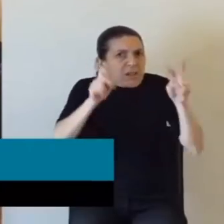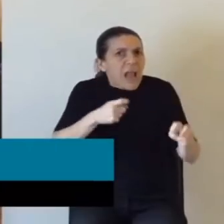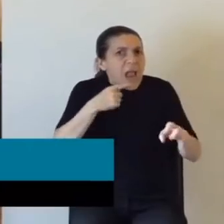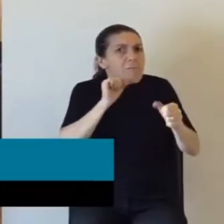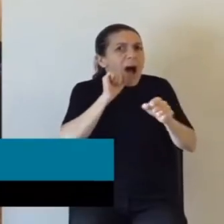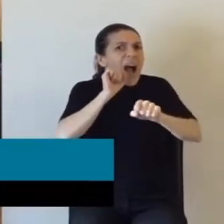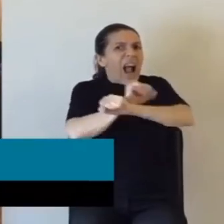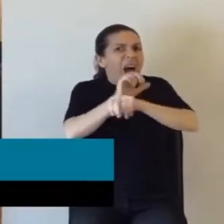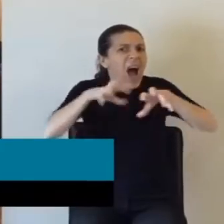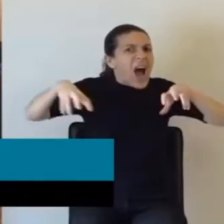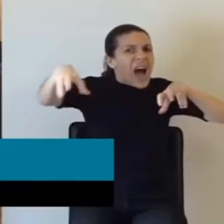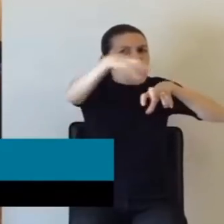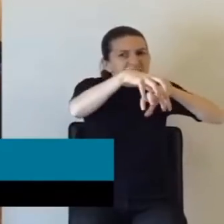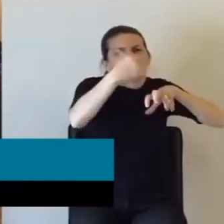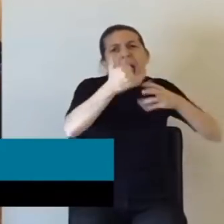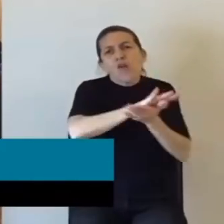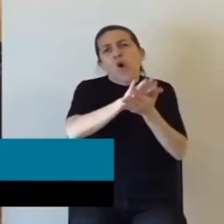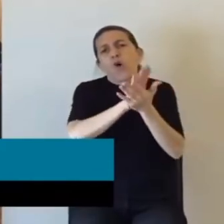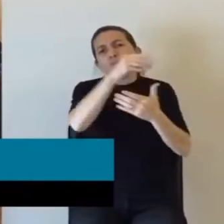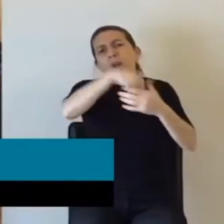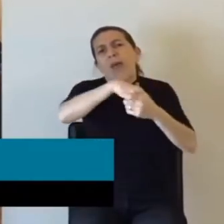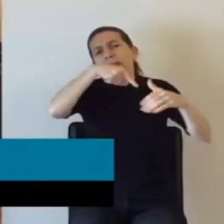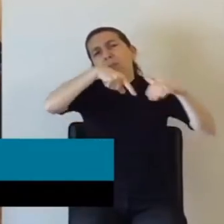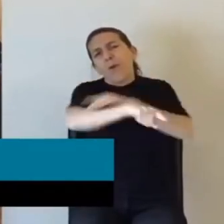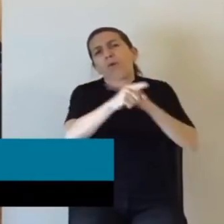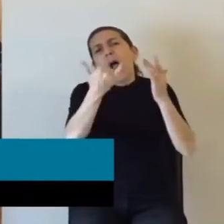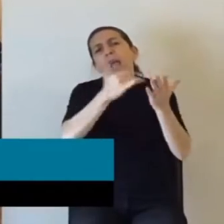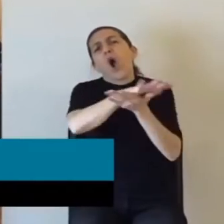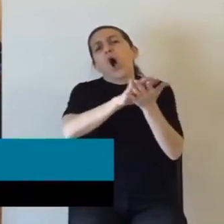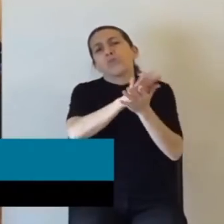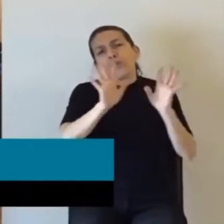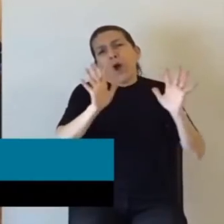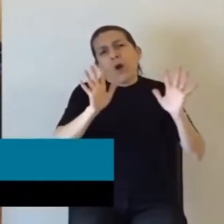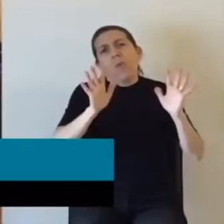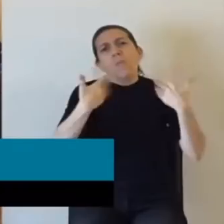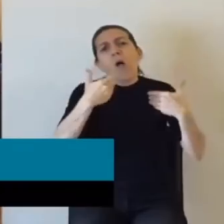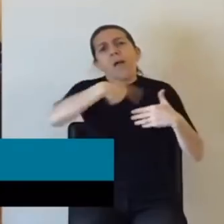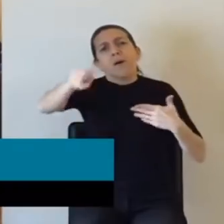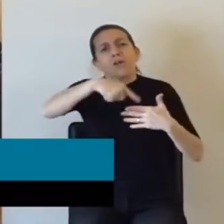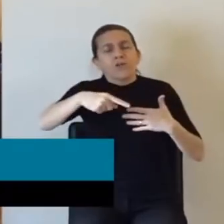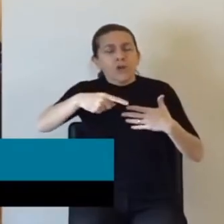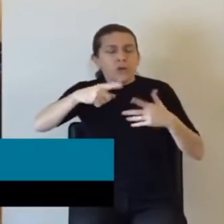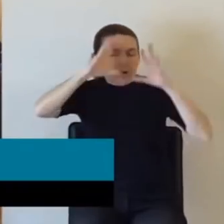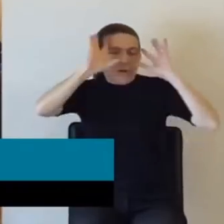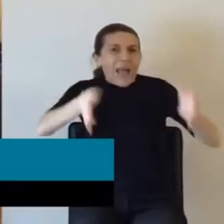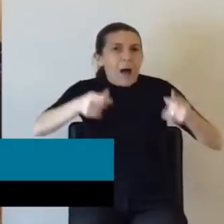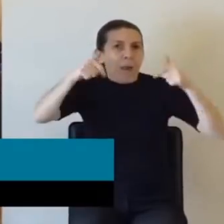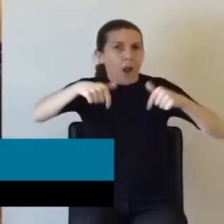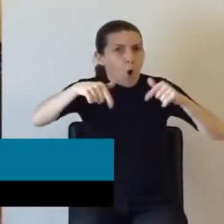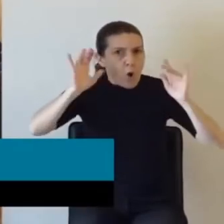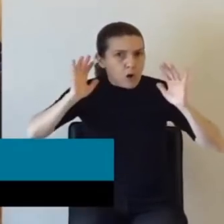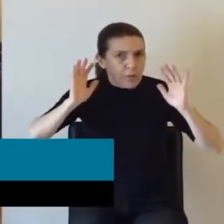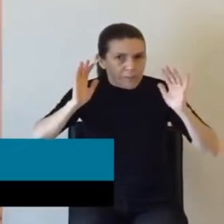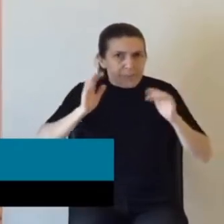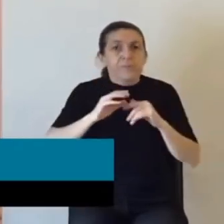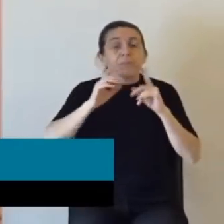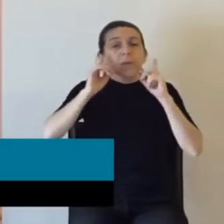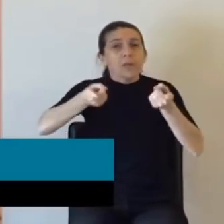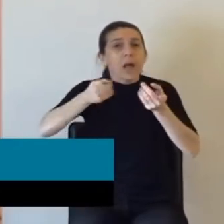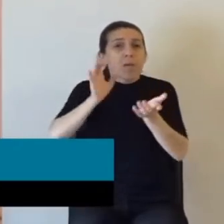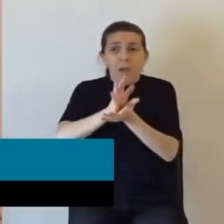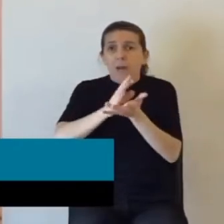penitenciarios, ¿no? Un gran momento también para verlo. Y hasta